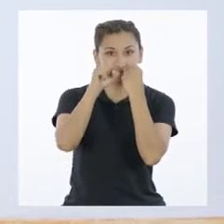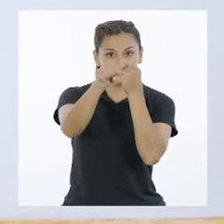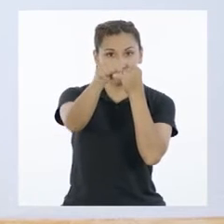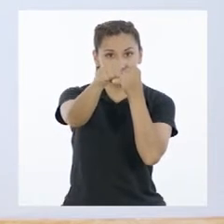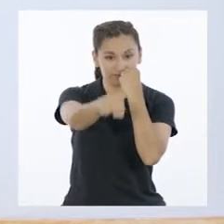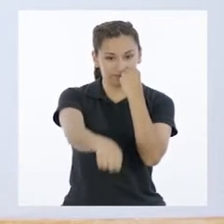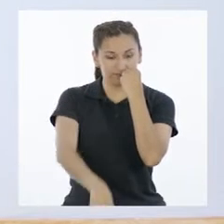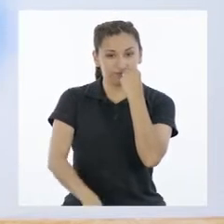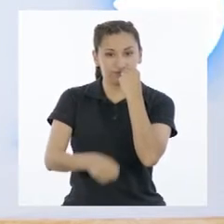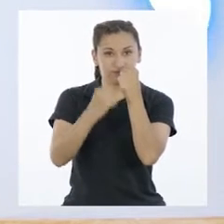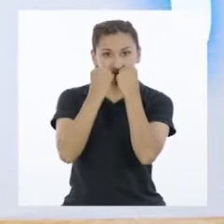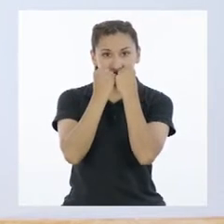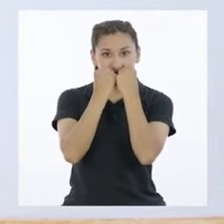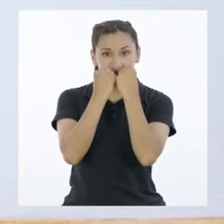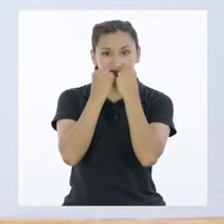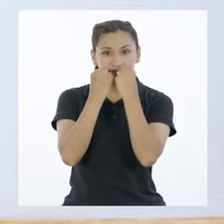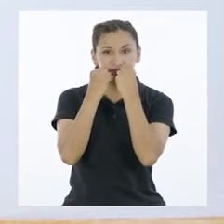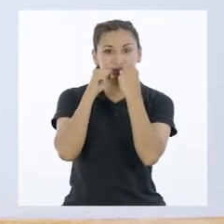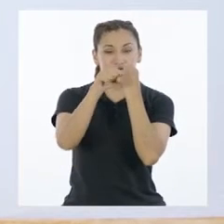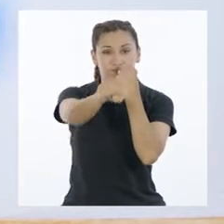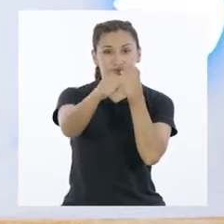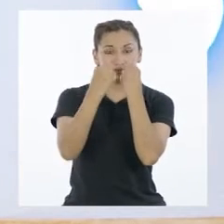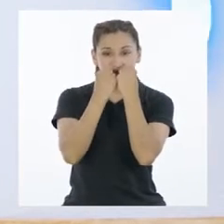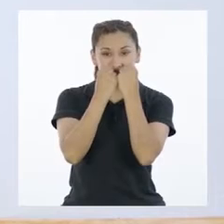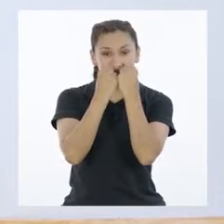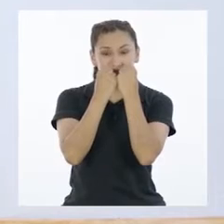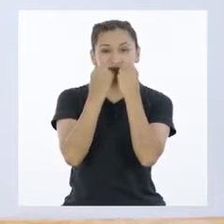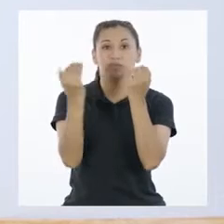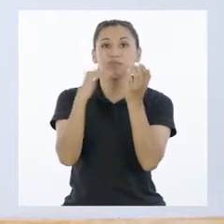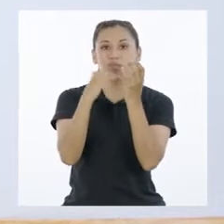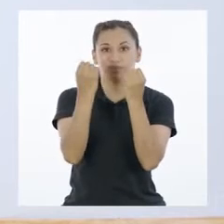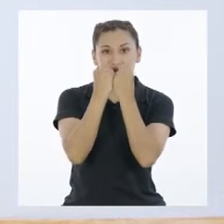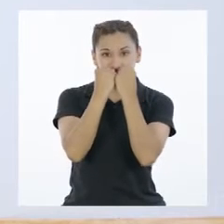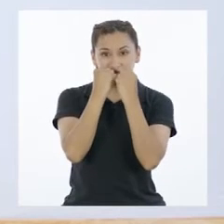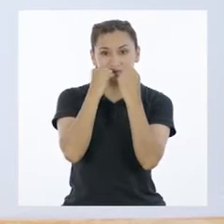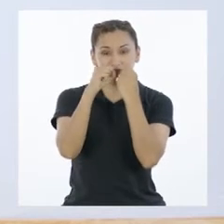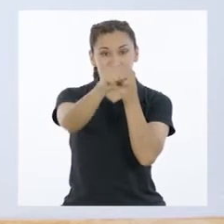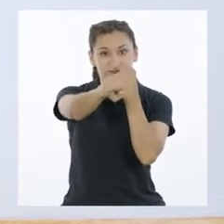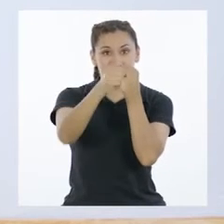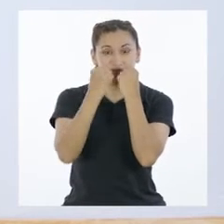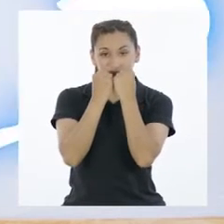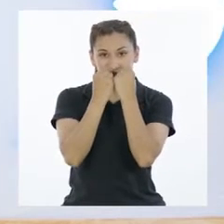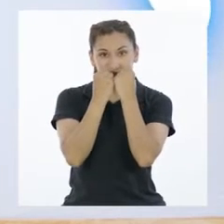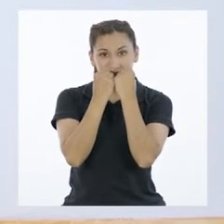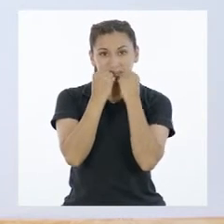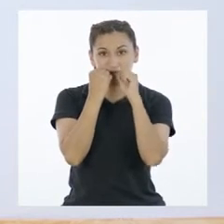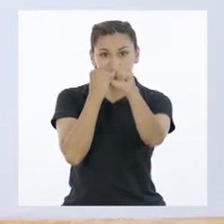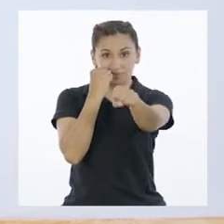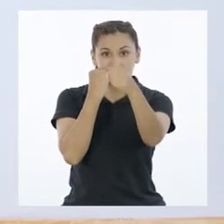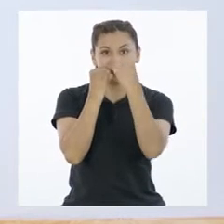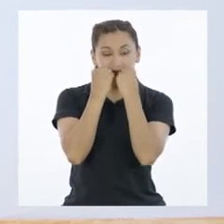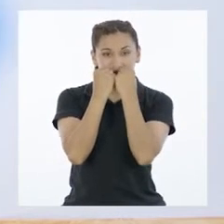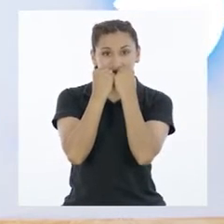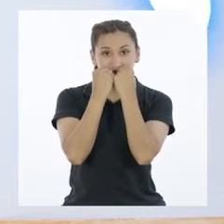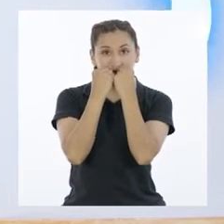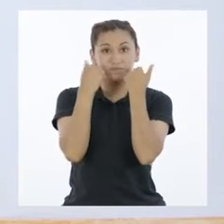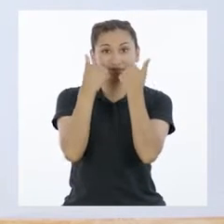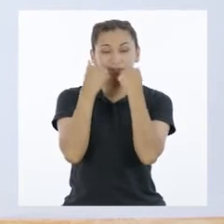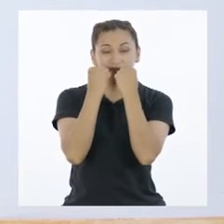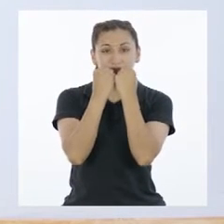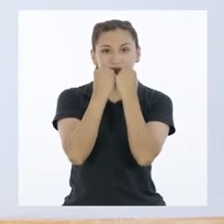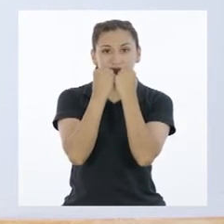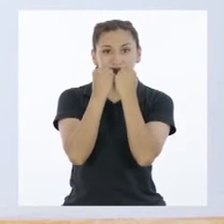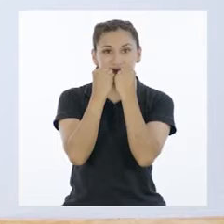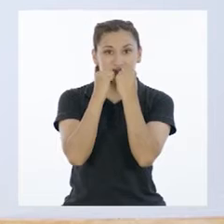golpes. Eso es. Y va. Muy bien. Vamos a darlo de nuevo. Izquierdo y derecho.